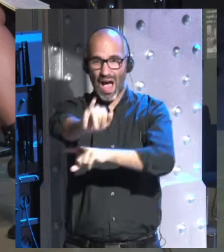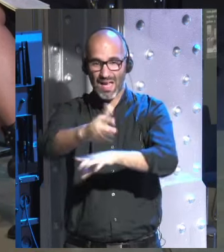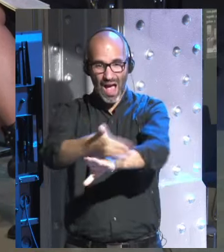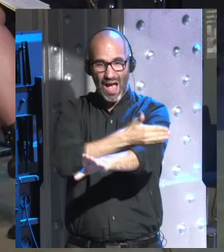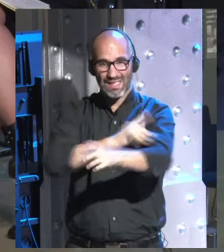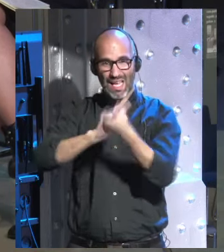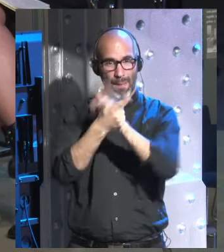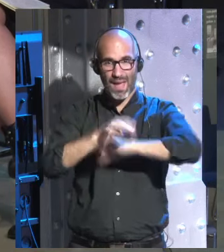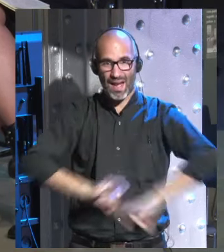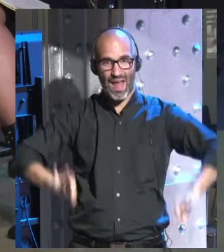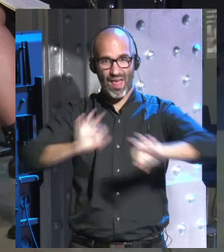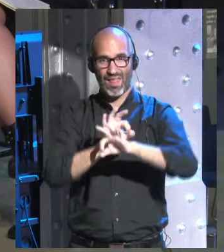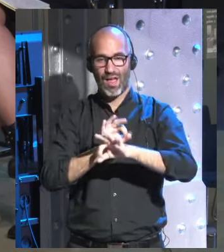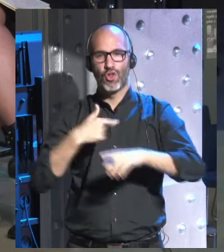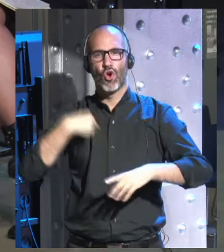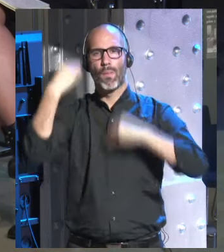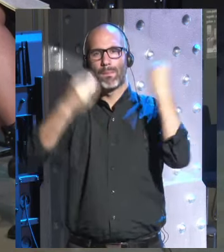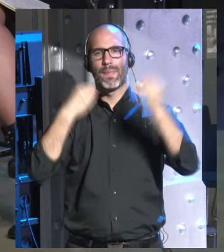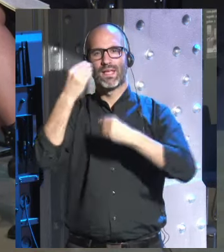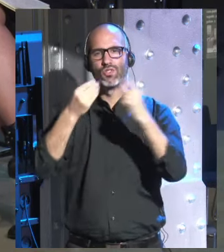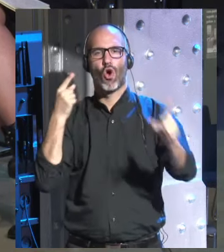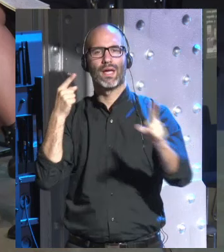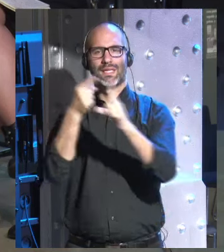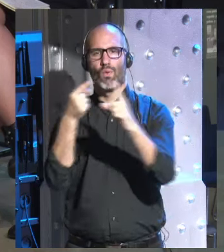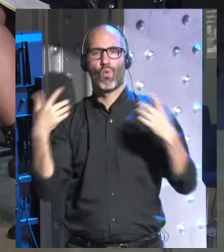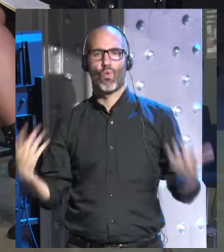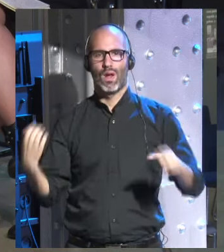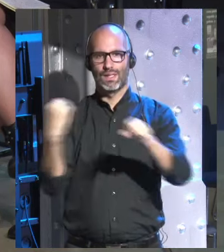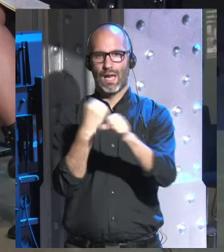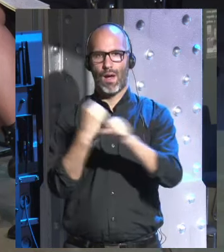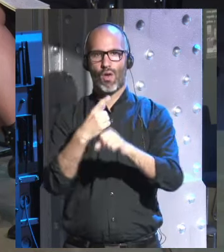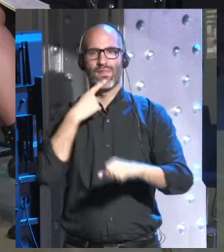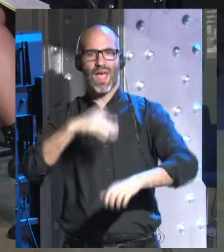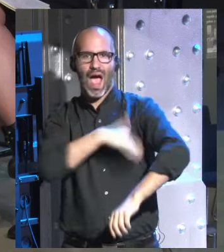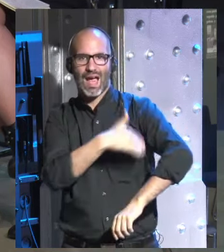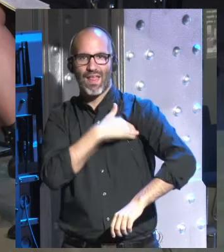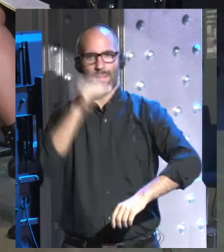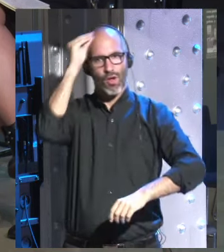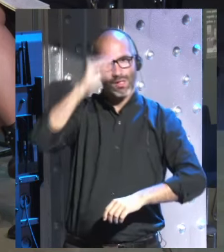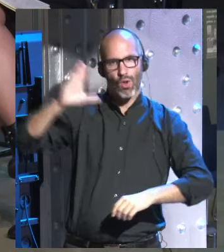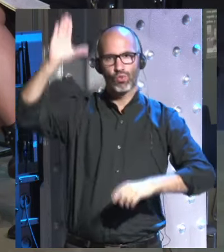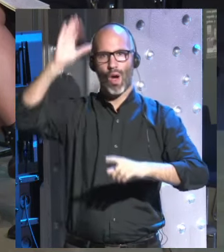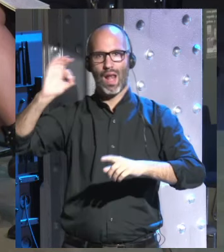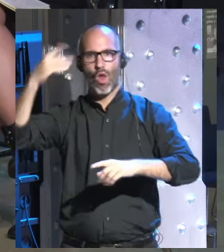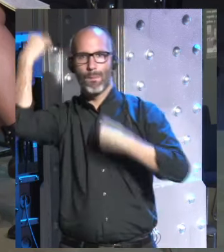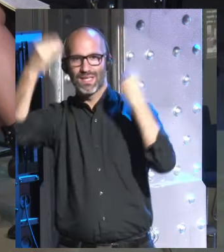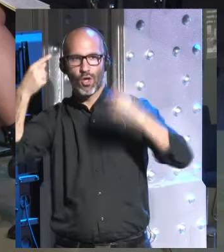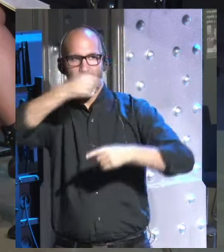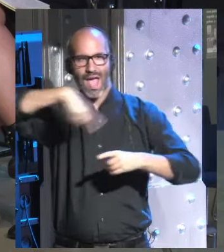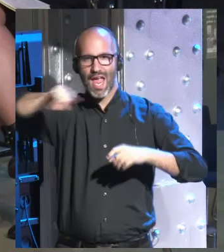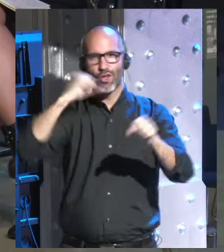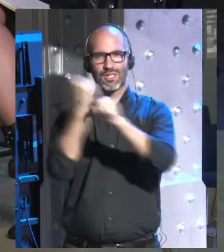yo creo que la tarea que tienen por delante los académicos los intelectuales los pensadores